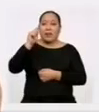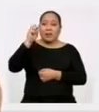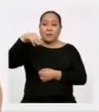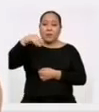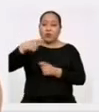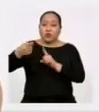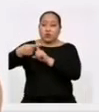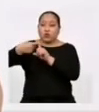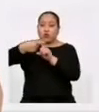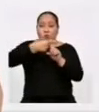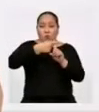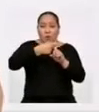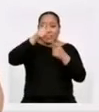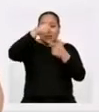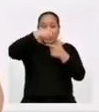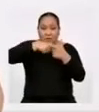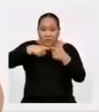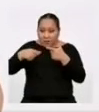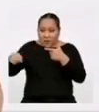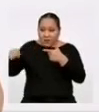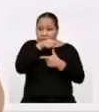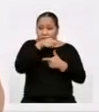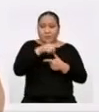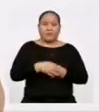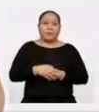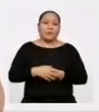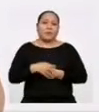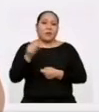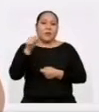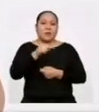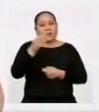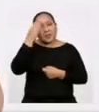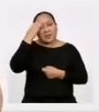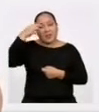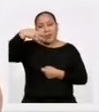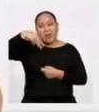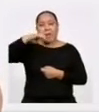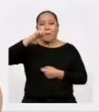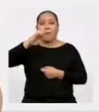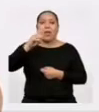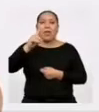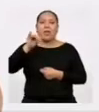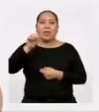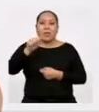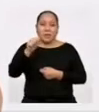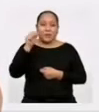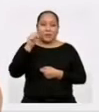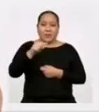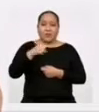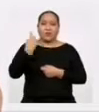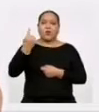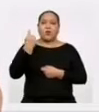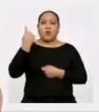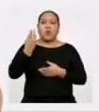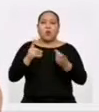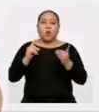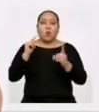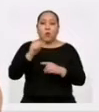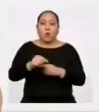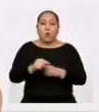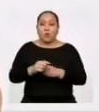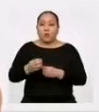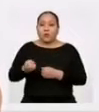dividirlos entre la cantidad de esos datos. Se calcula la media o el promedio aritmético solo cuando la variable es